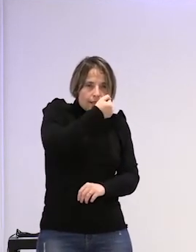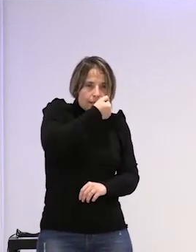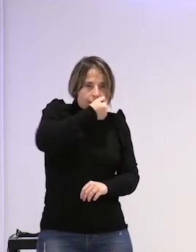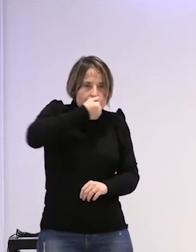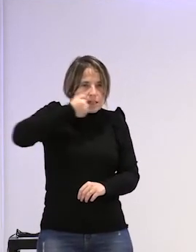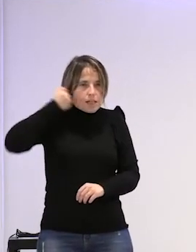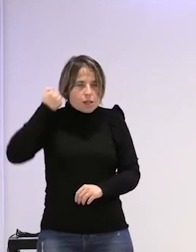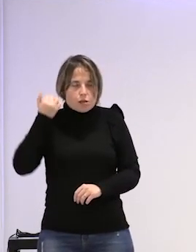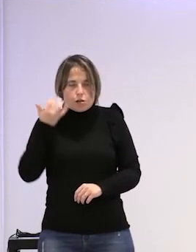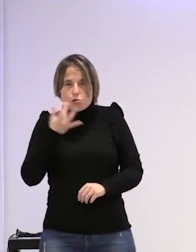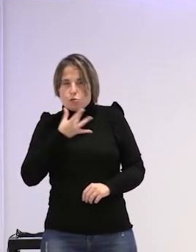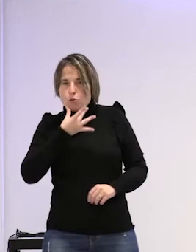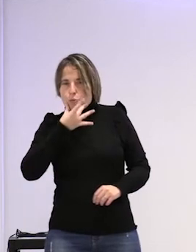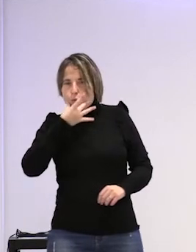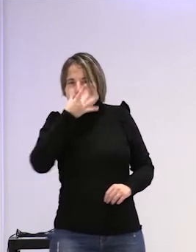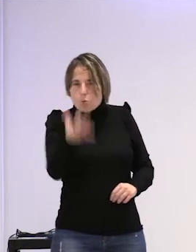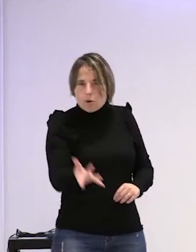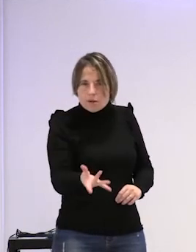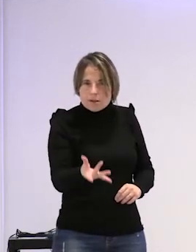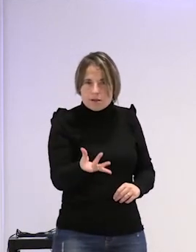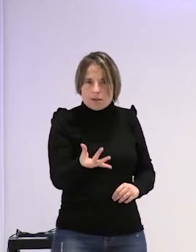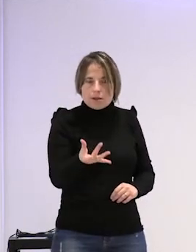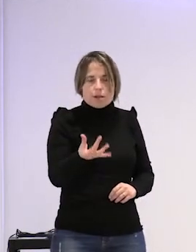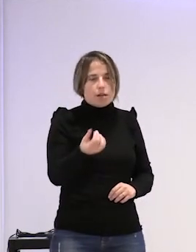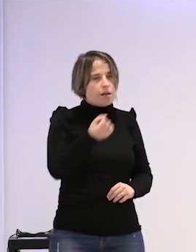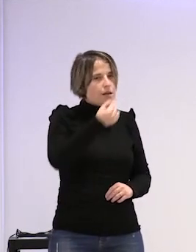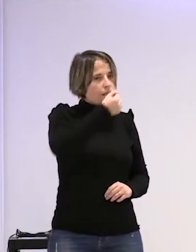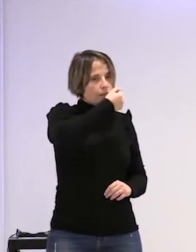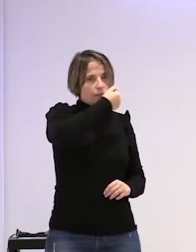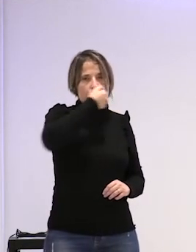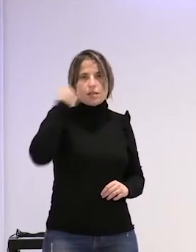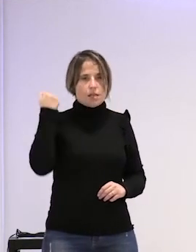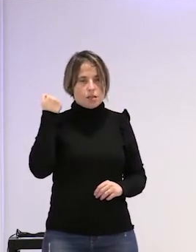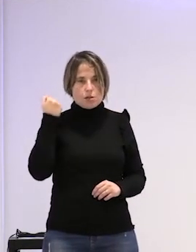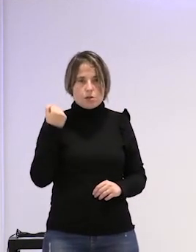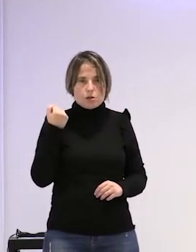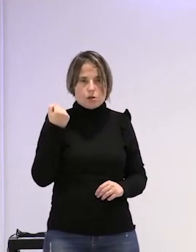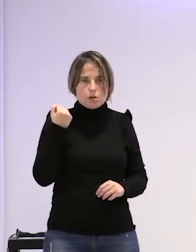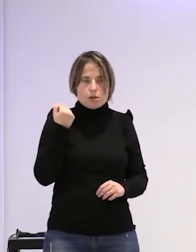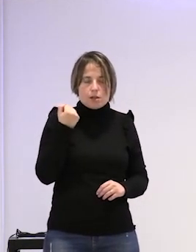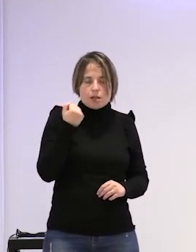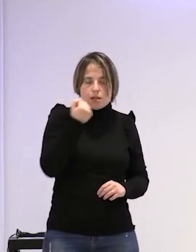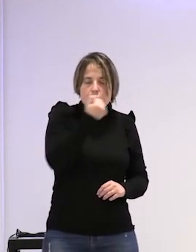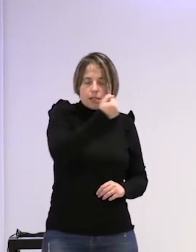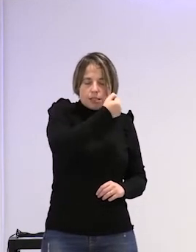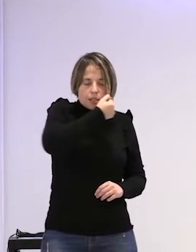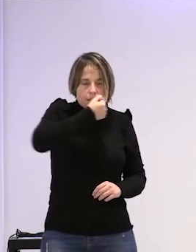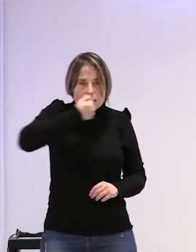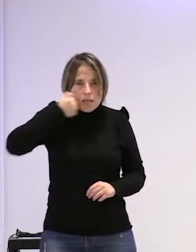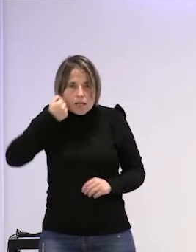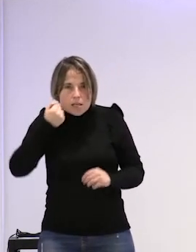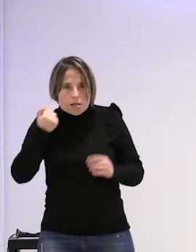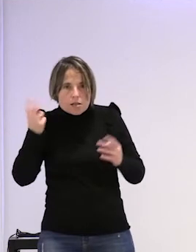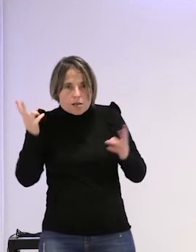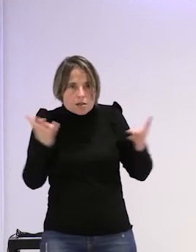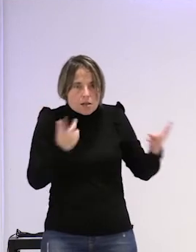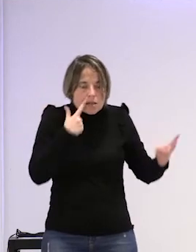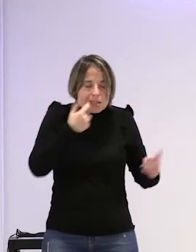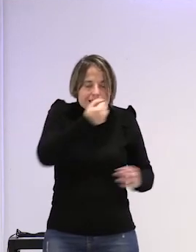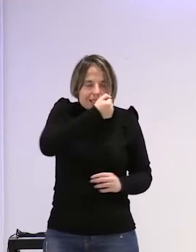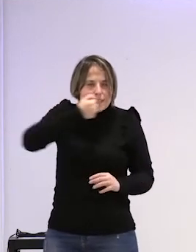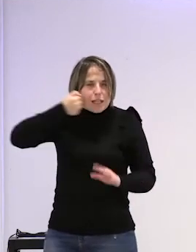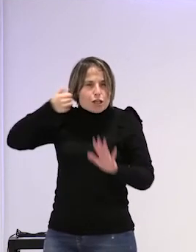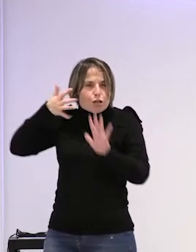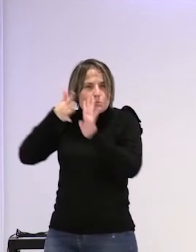vergüenza silencio silencio que se avecina silencio de por vida